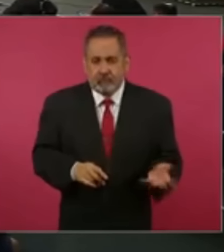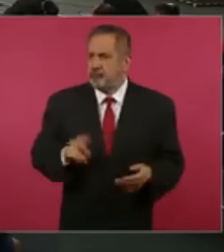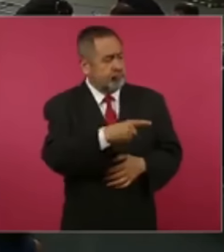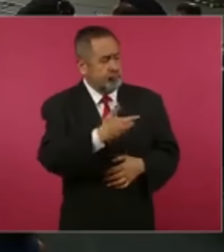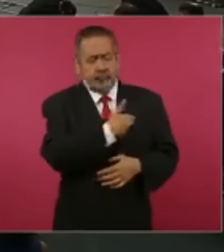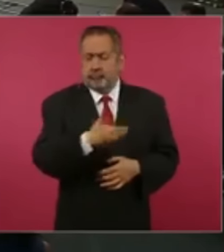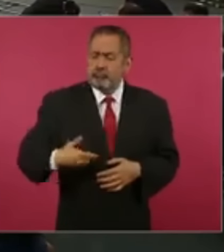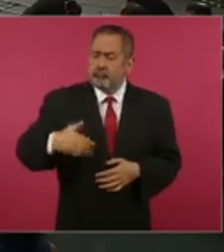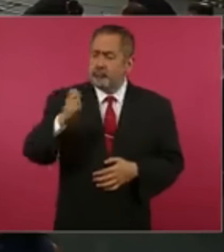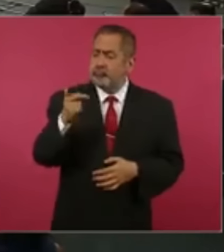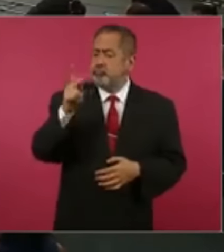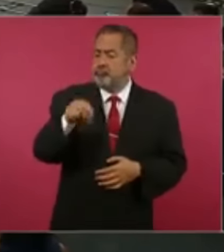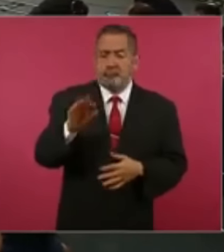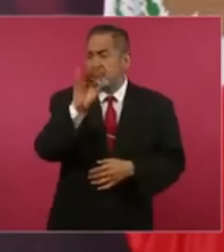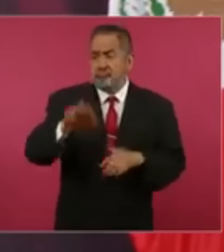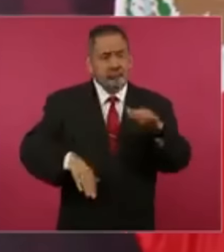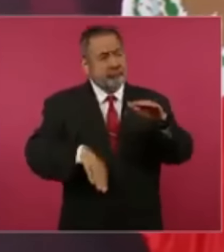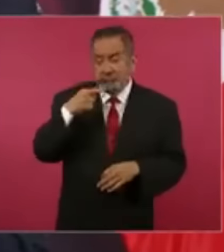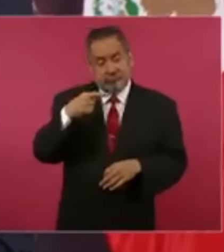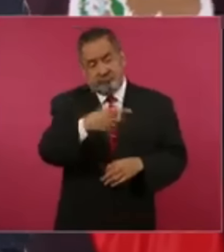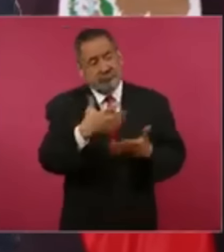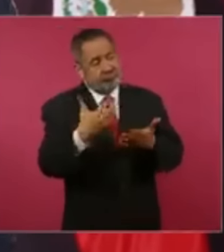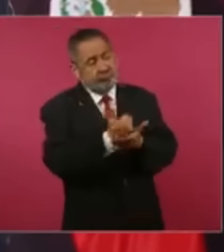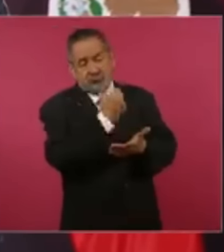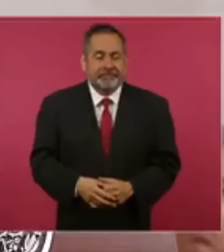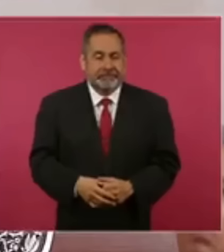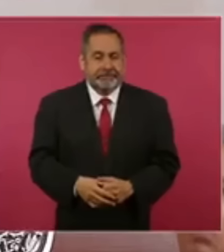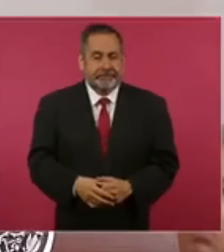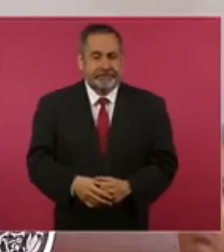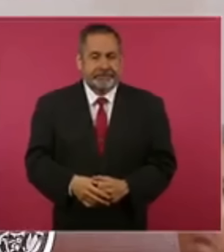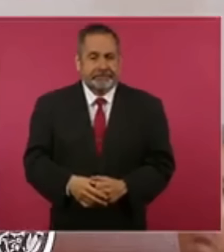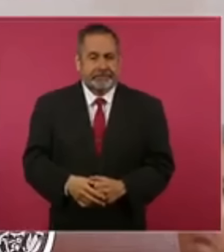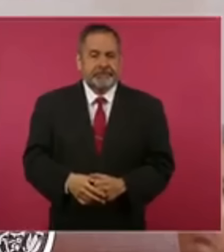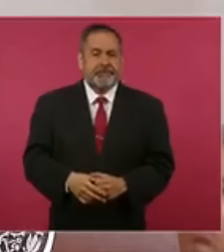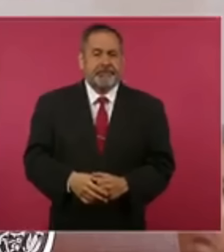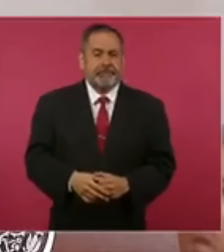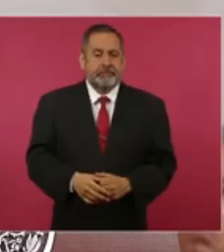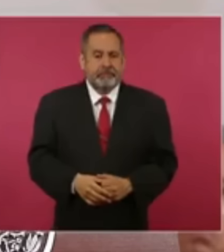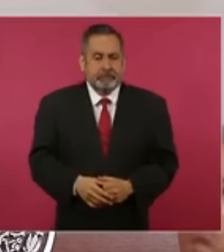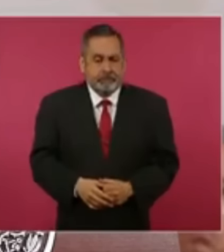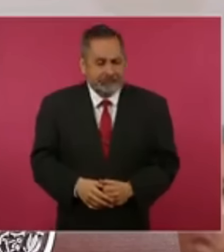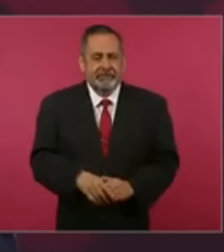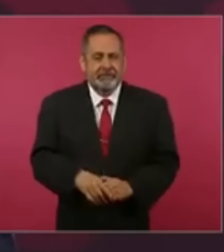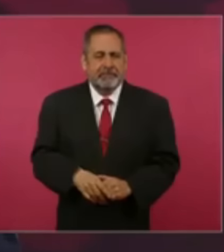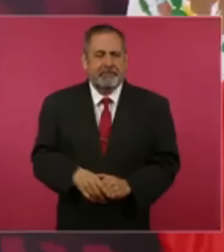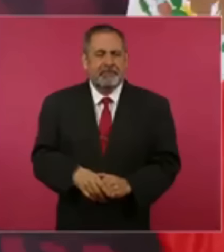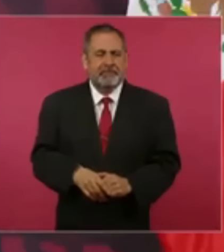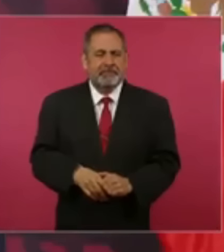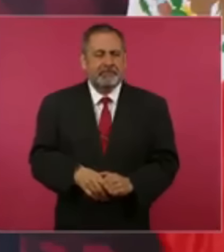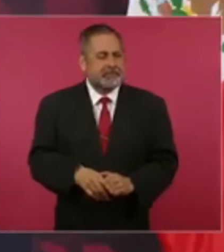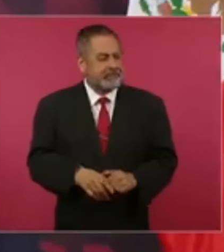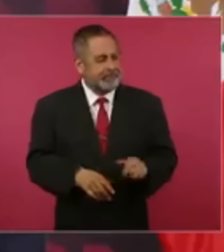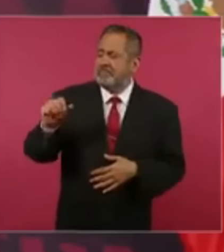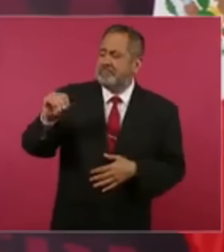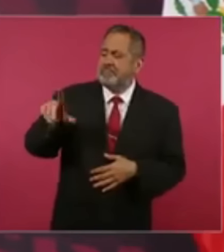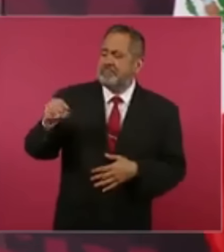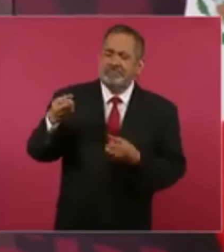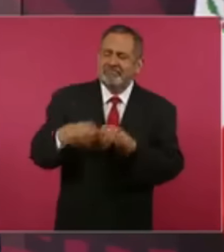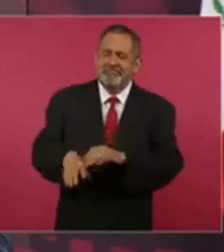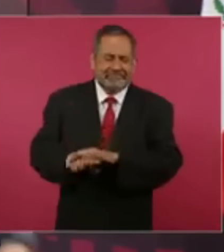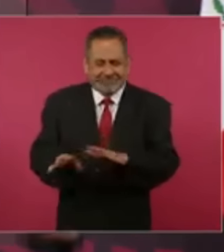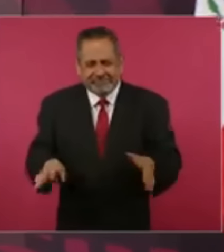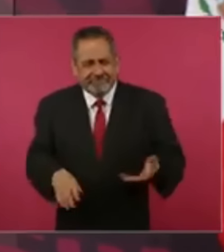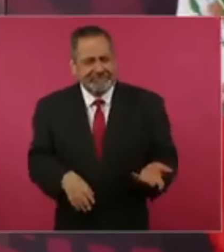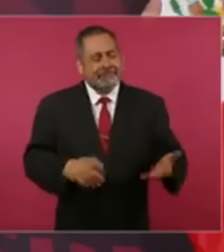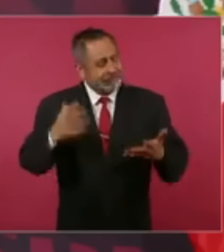Peña con 30% de ventaja. Como para decir, ya, primo hermano Andrés Manuel, ya, o